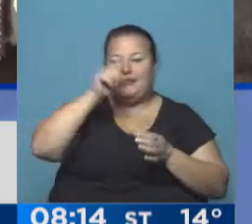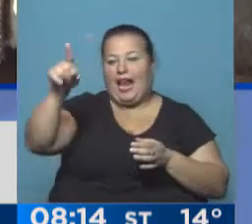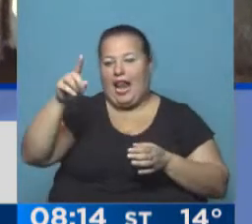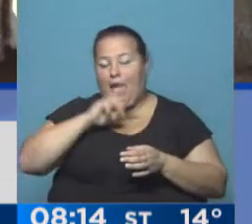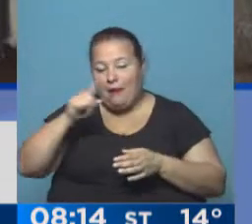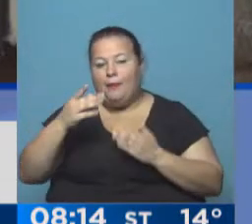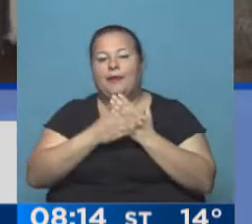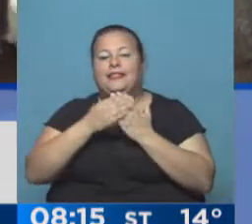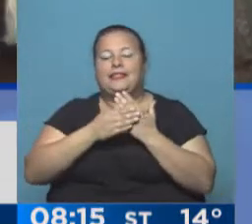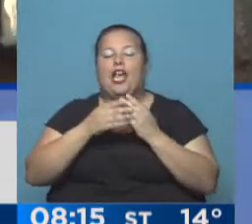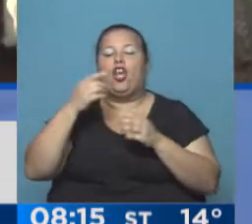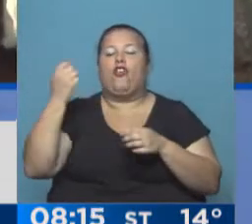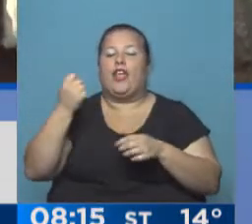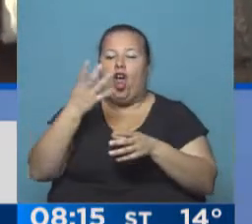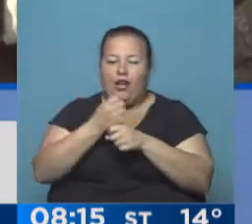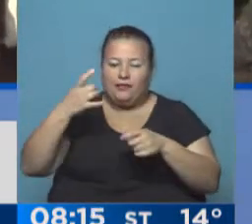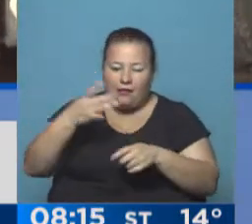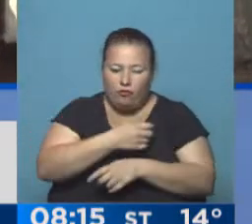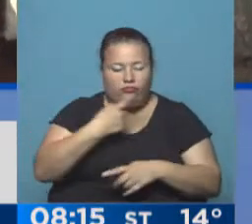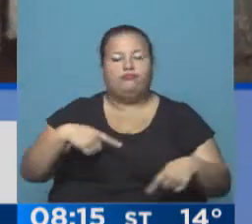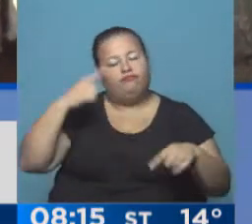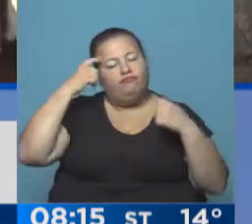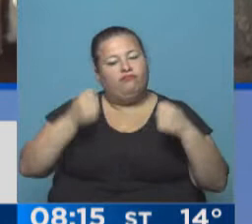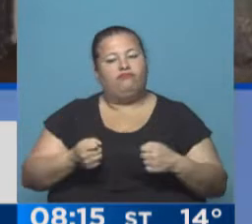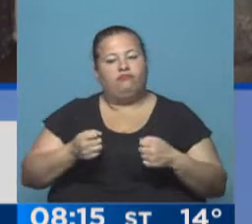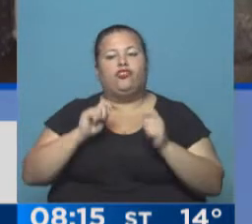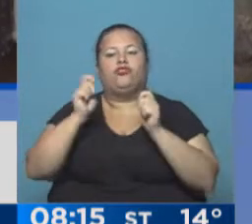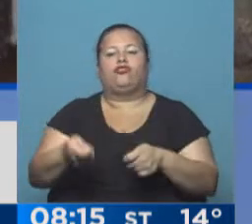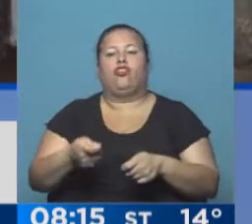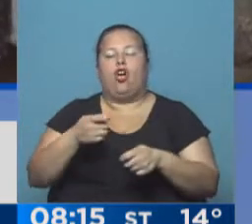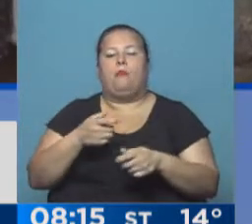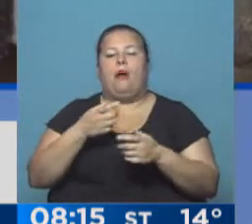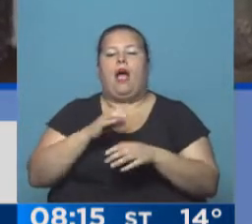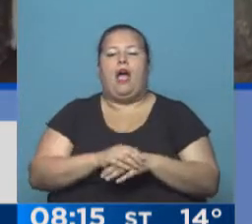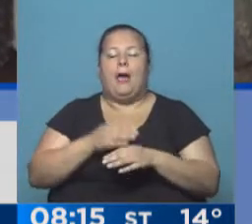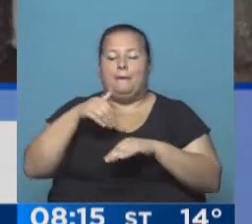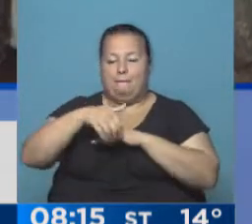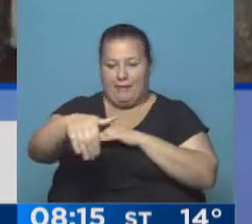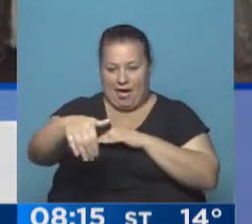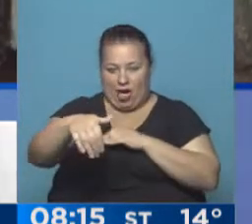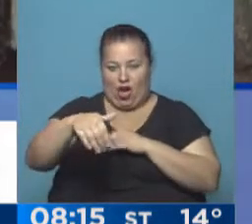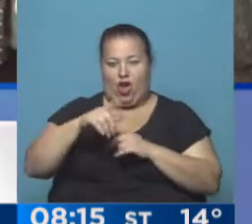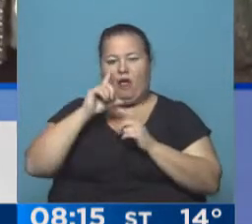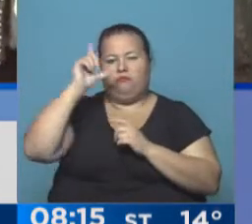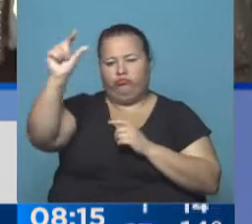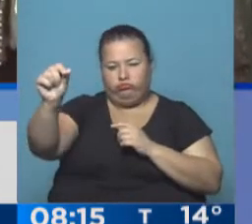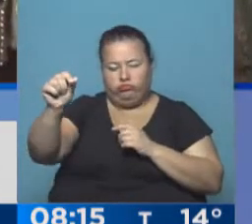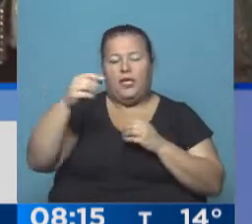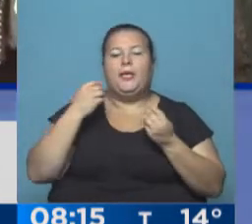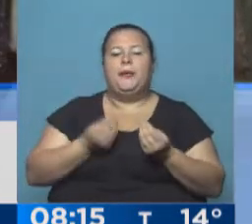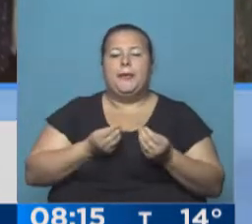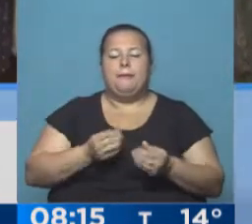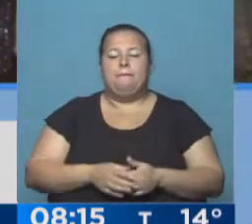el Ministerio de Transporte ha decidido otorgar el servicio de micros de larga distancia que